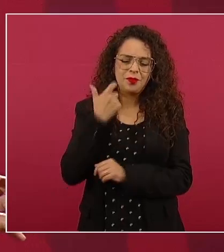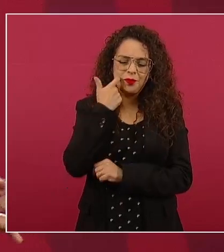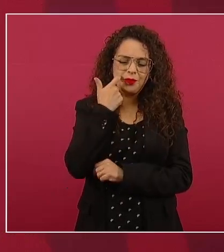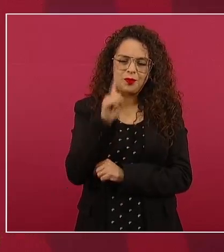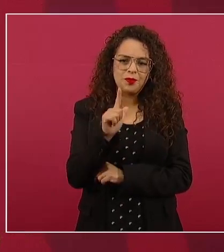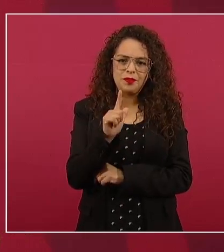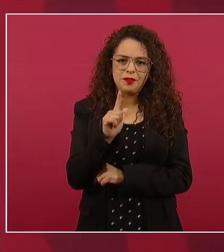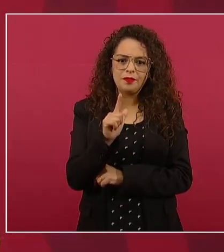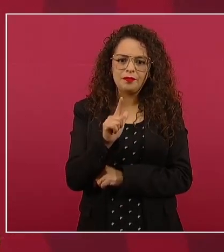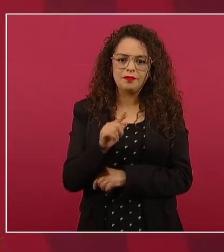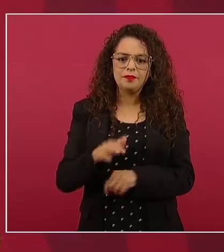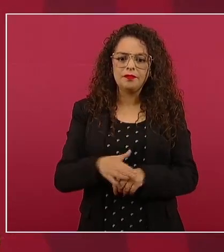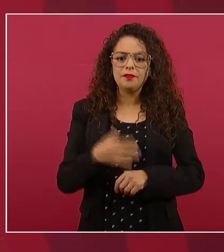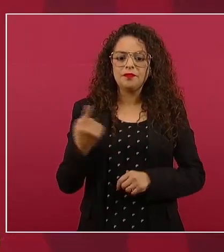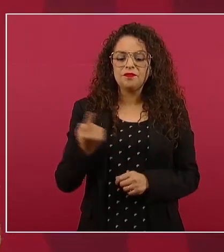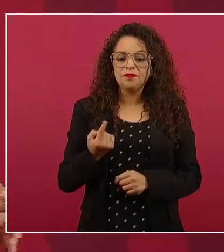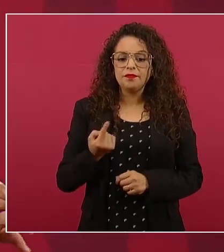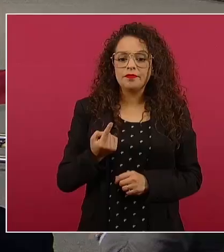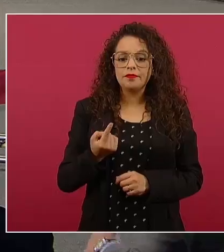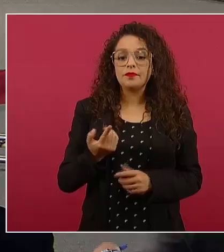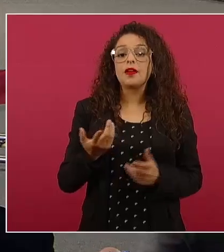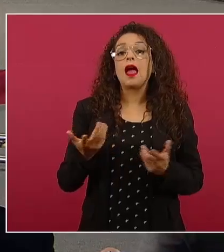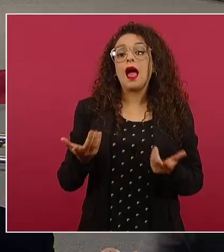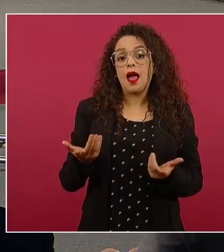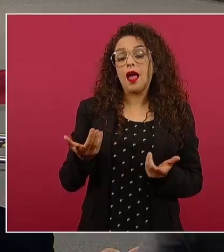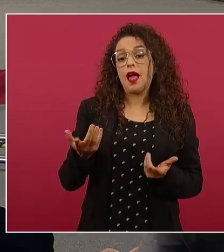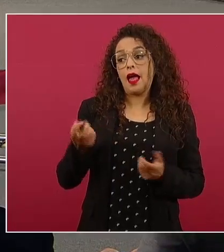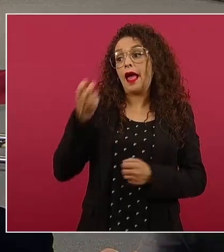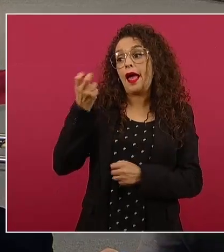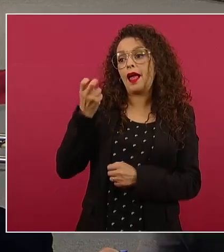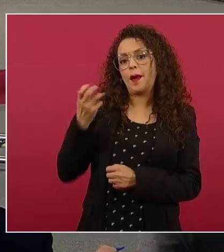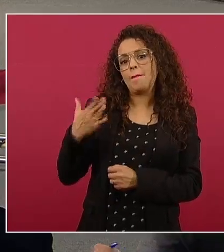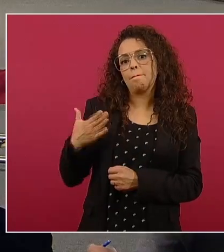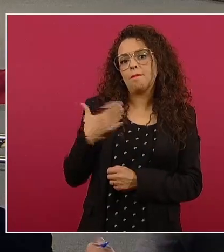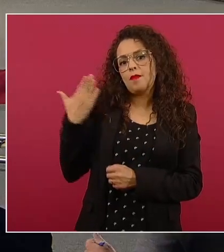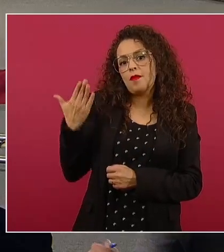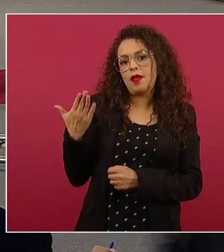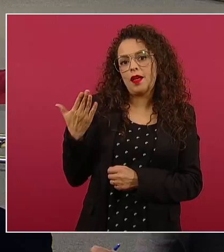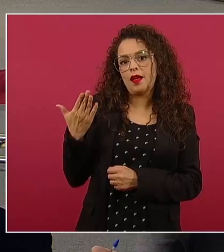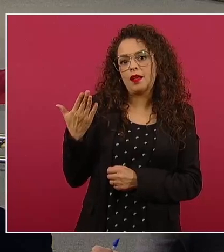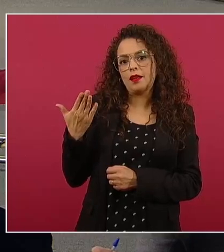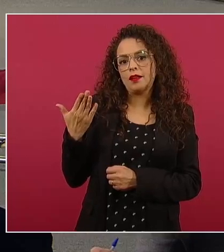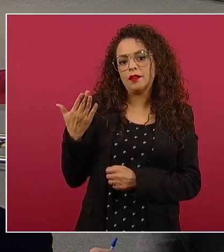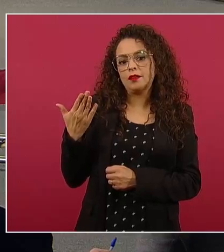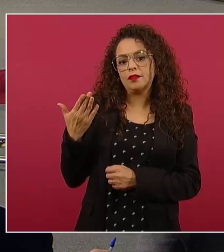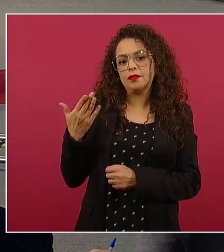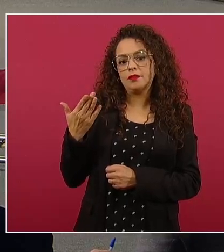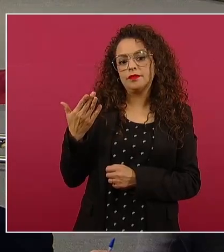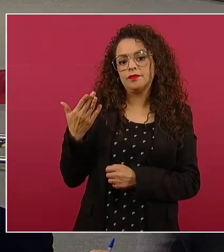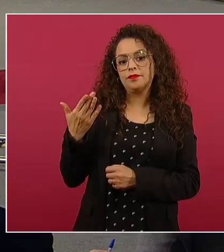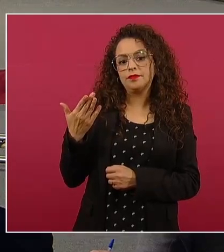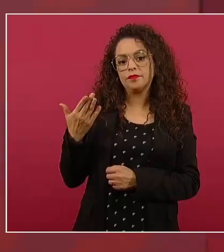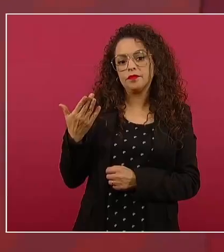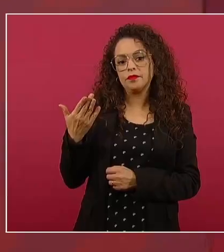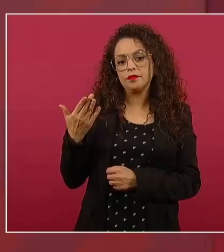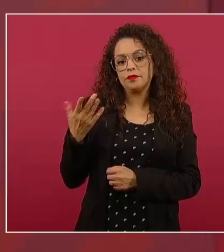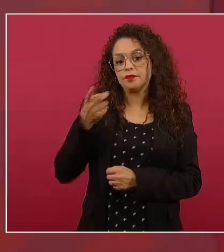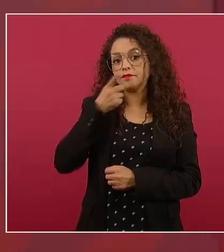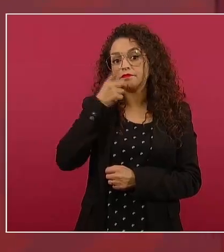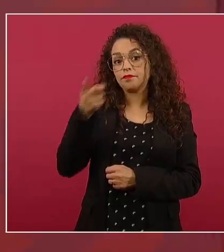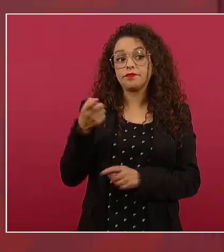no se tenga la excusa o el pretexto de que se les está